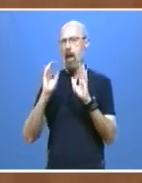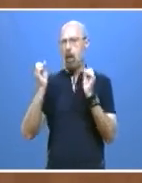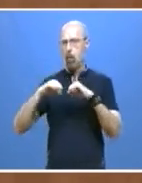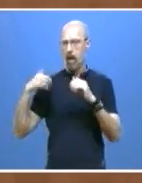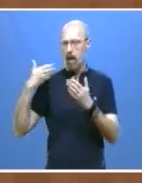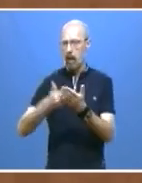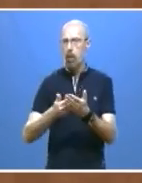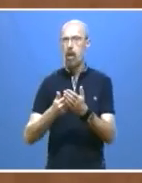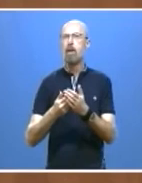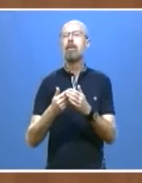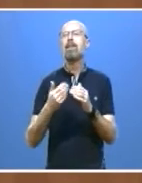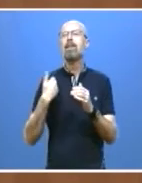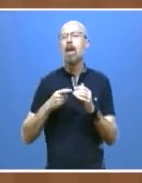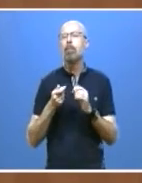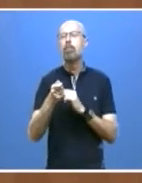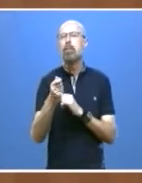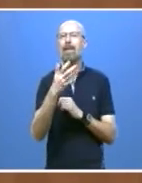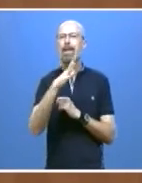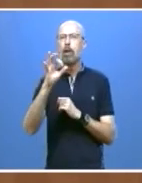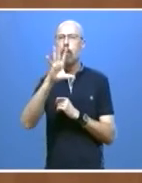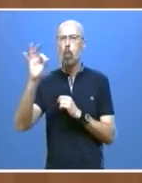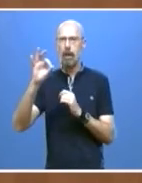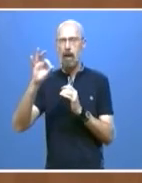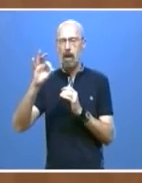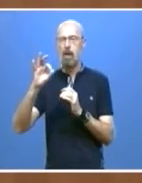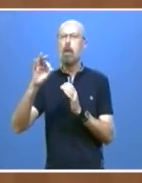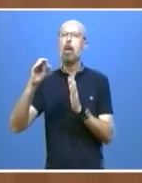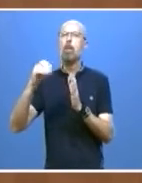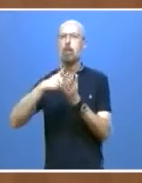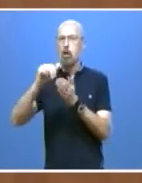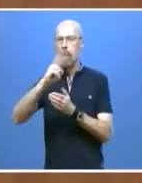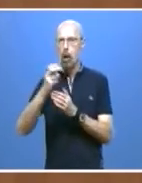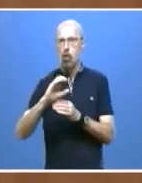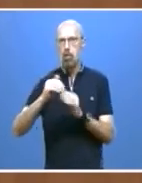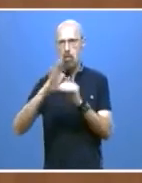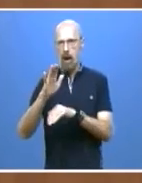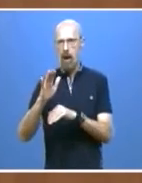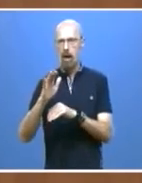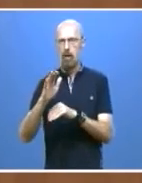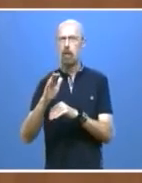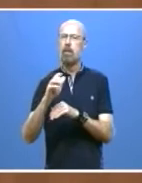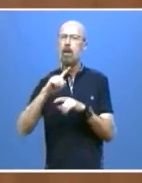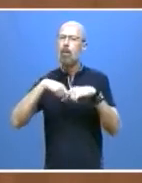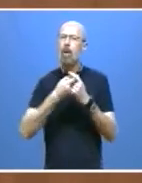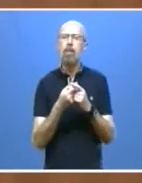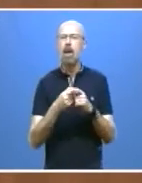millones de euros en estos años con una media de 15.000 familias beneficiadas al año. Y